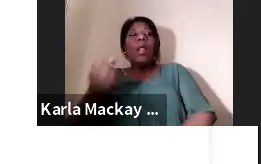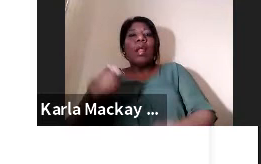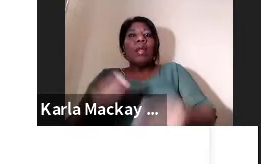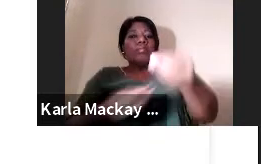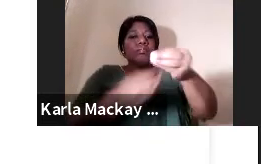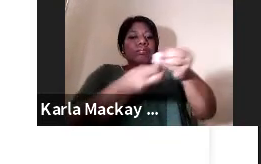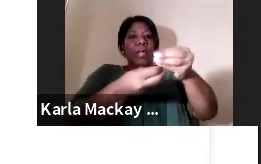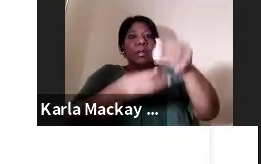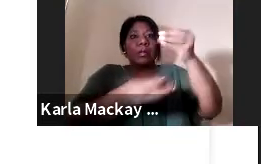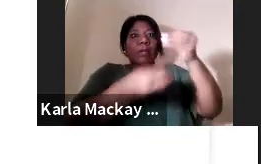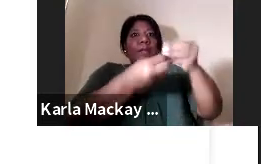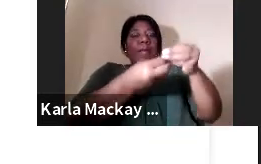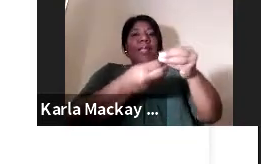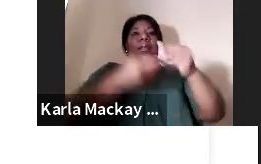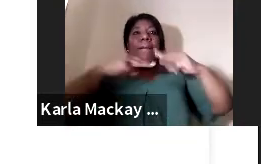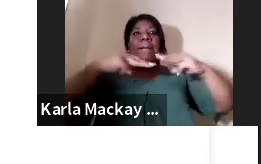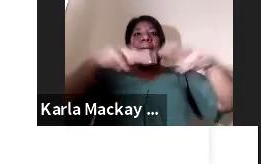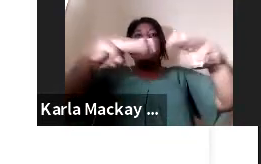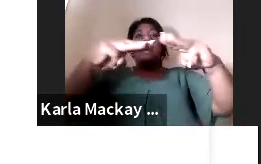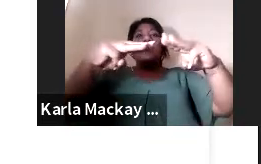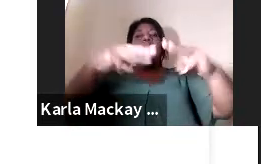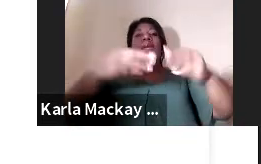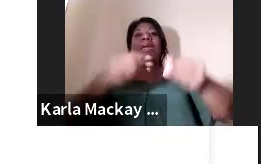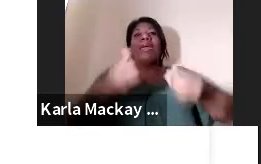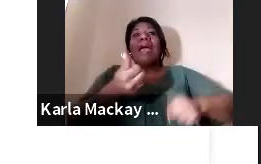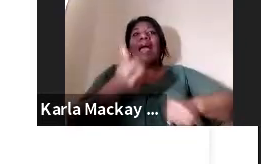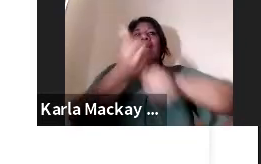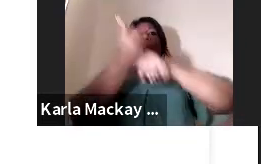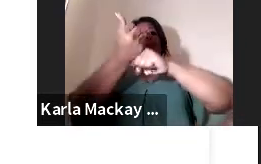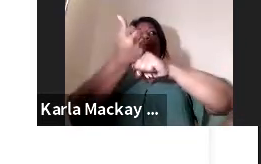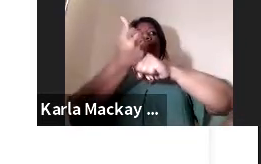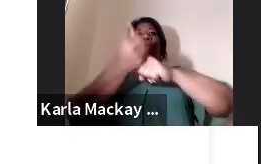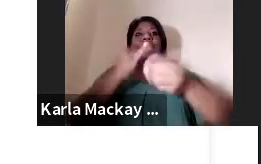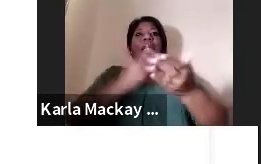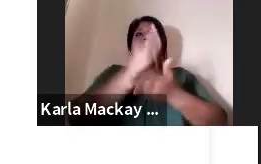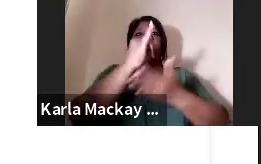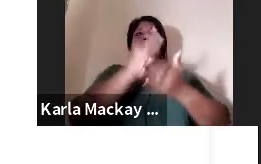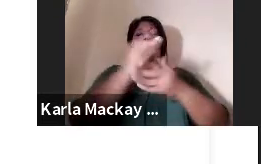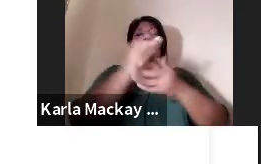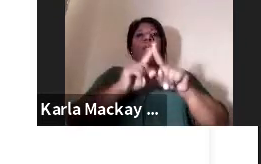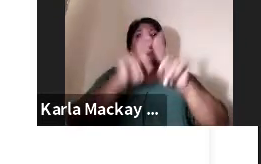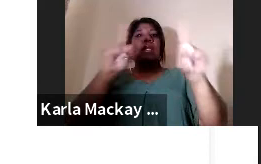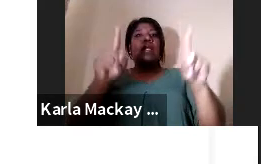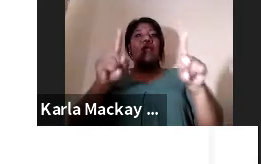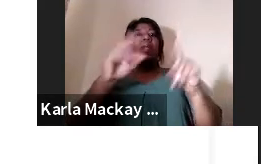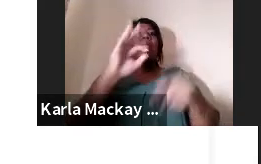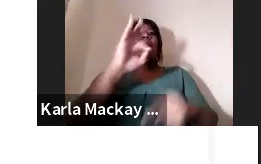investigadores y contribuir a la investigación que se desarrolla en diferentes perspectivas.